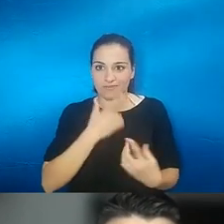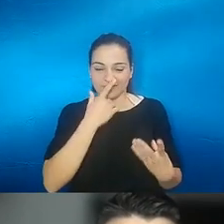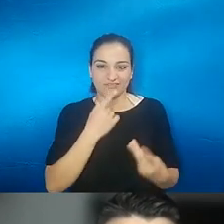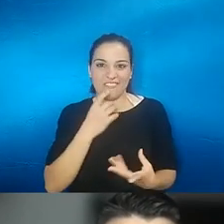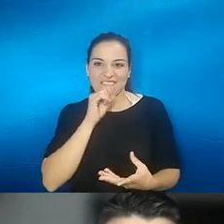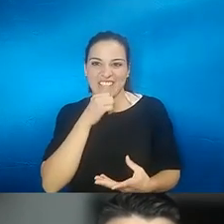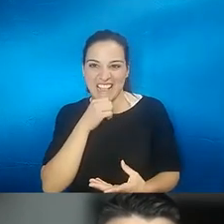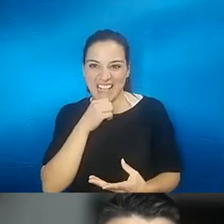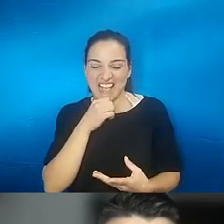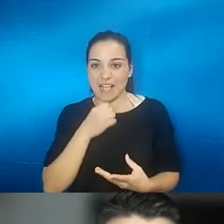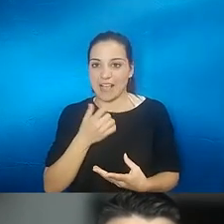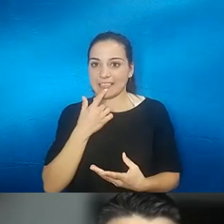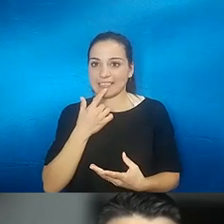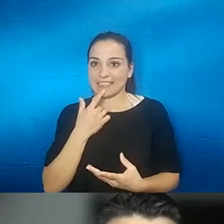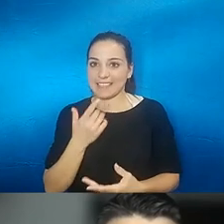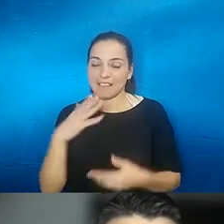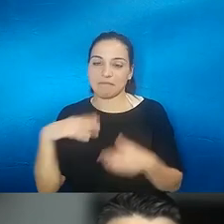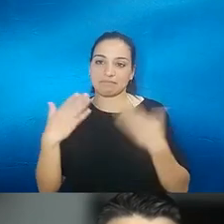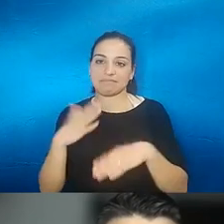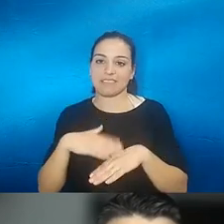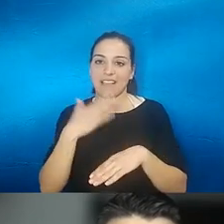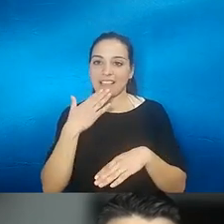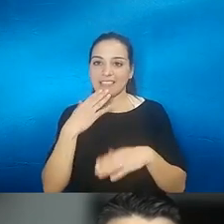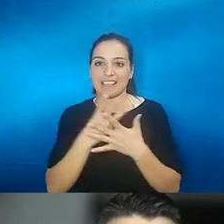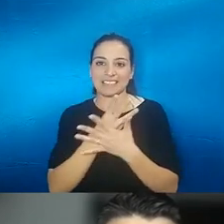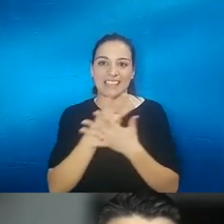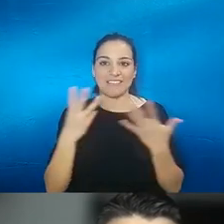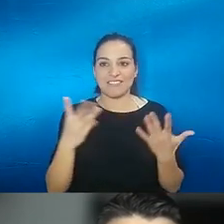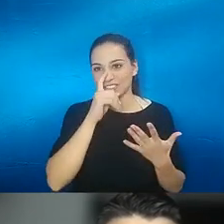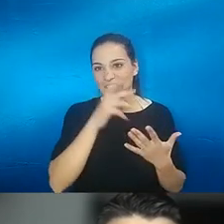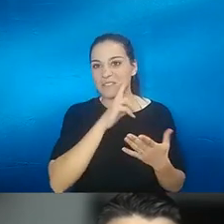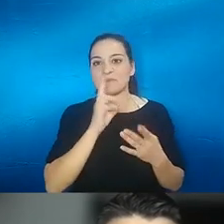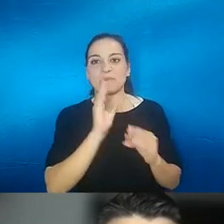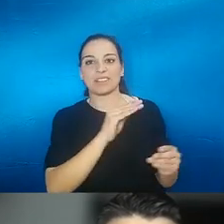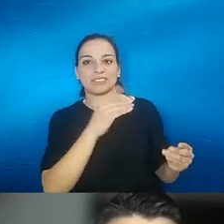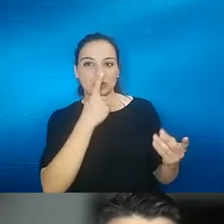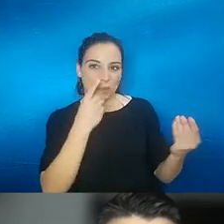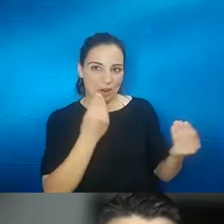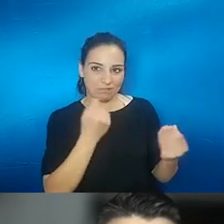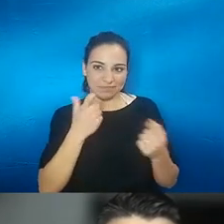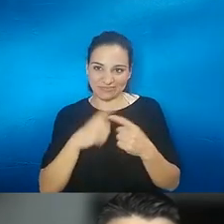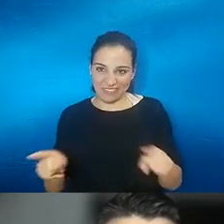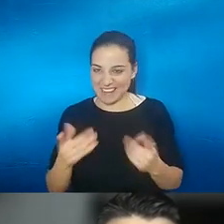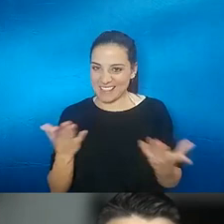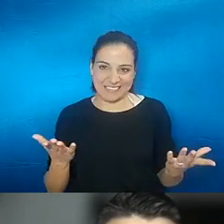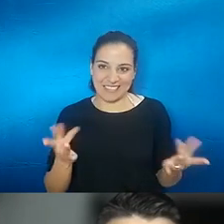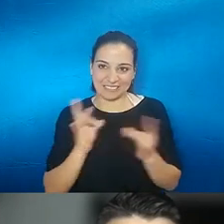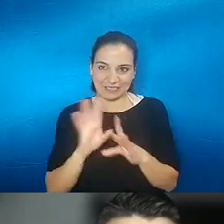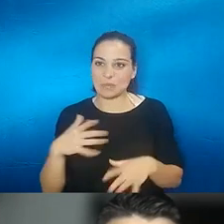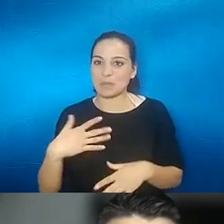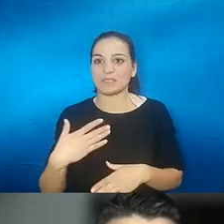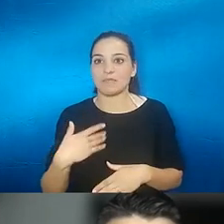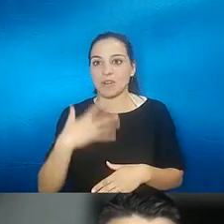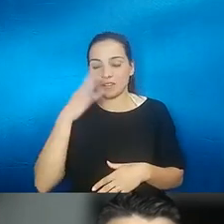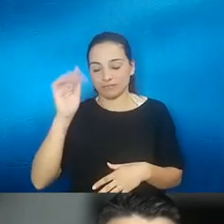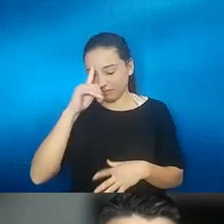que claro pues con 18 19 años tu colonia no es igual que la de tu madre y no pasa nada porque no pasa nada pero es verdad que a mí se me quedó grabado